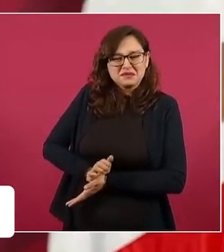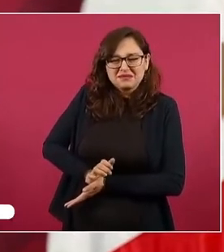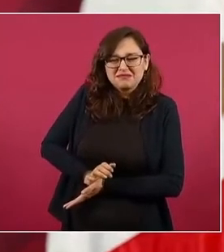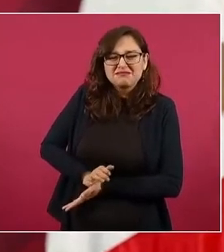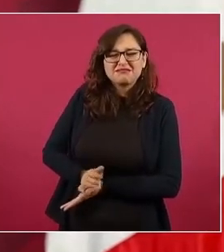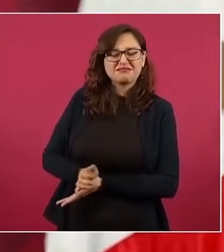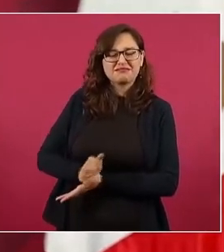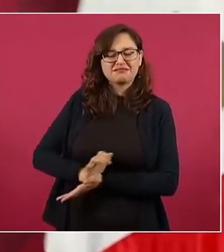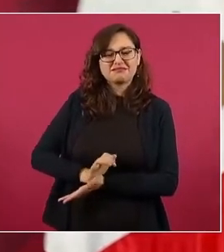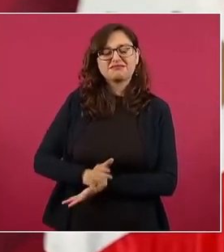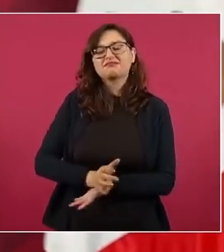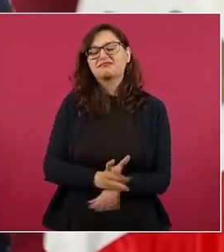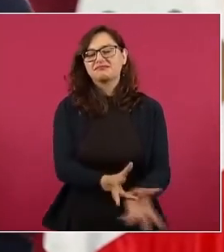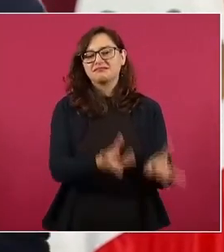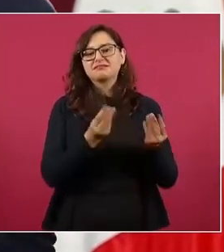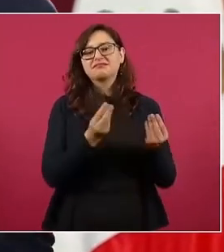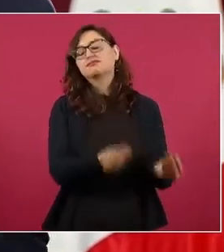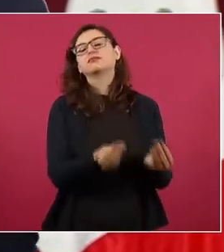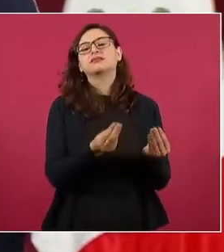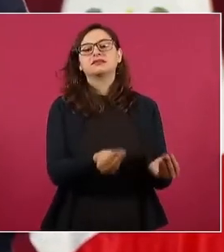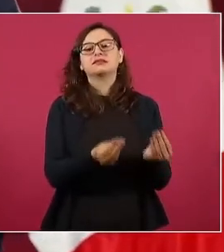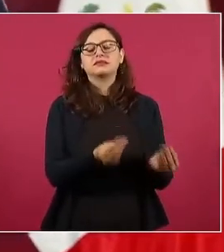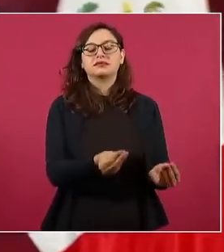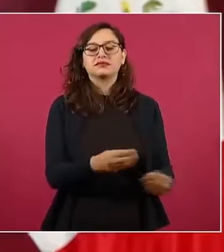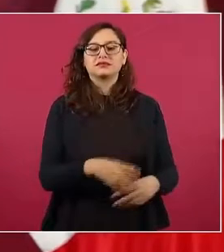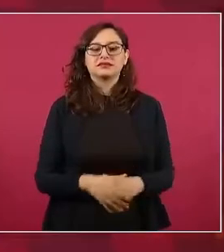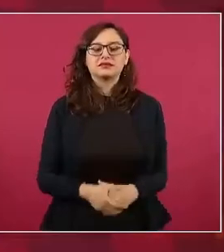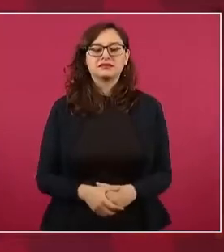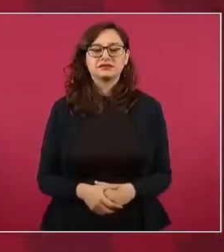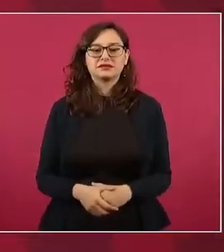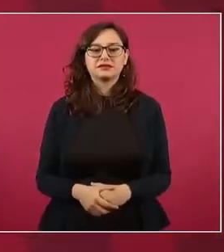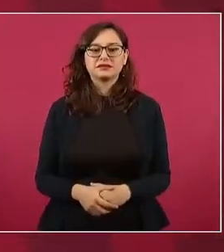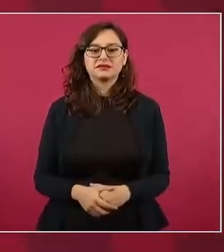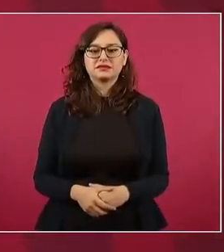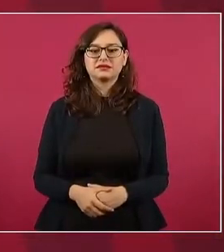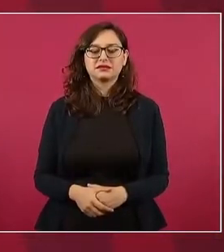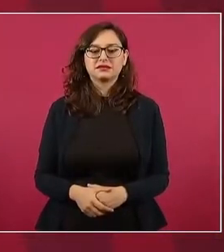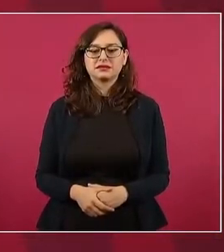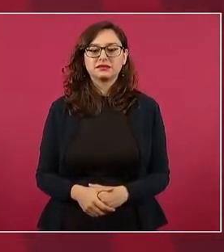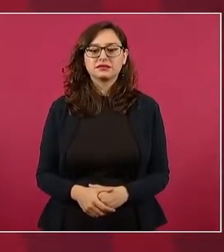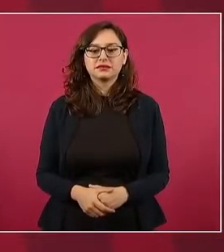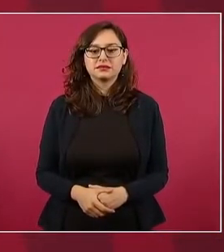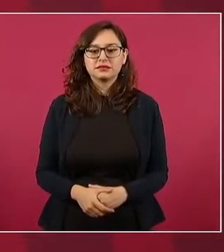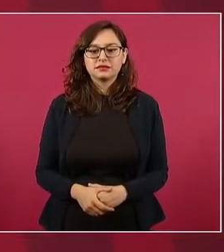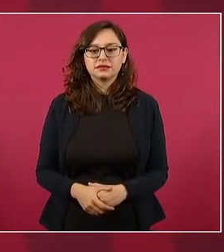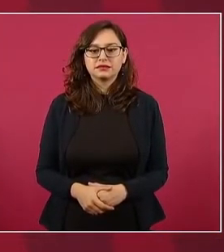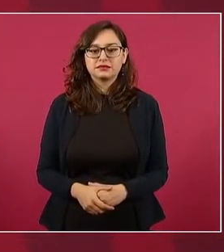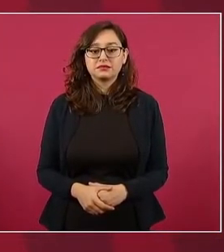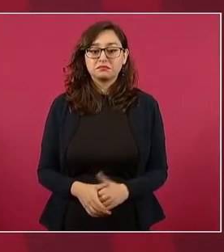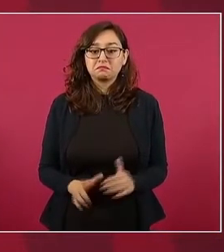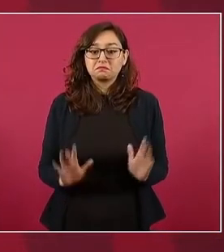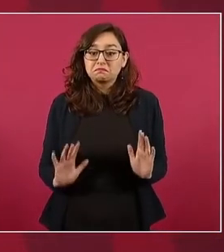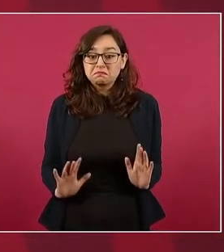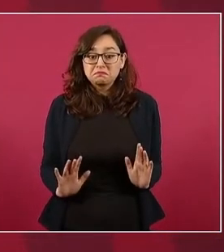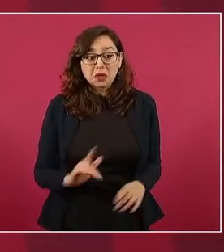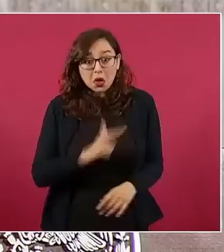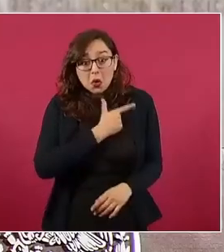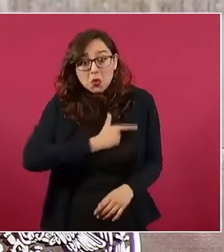que el que quiera ser así es libre